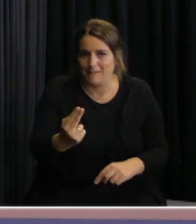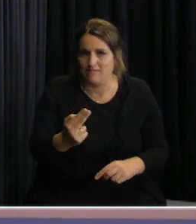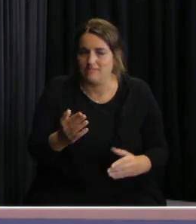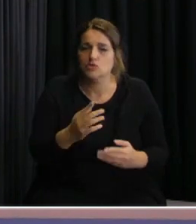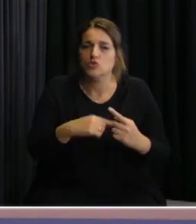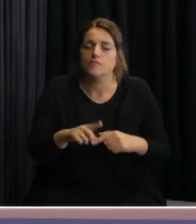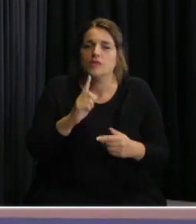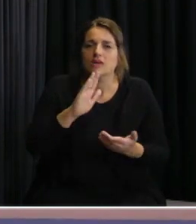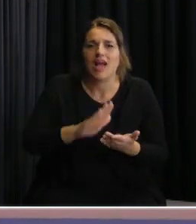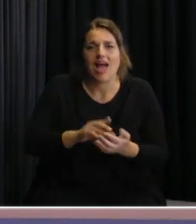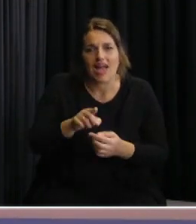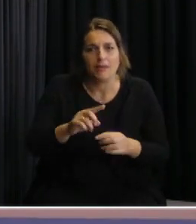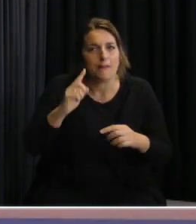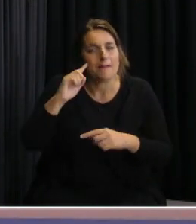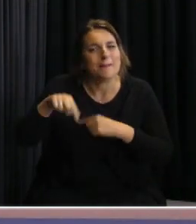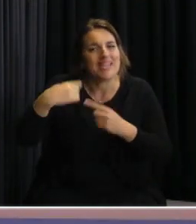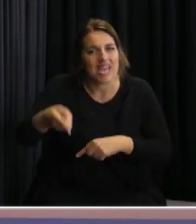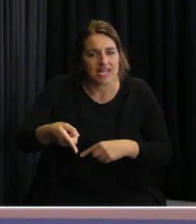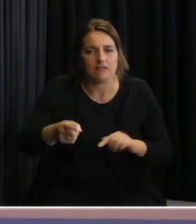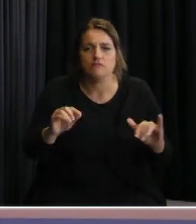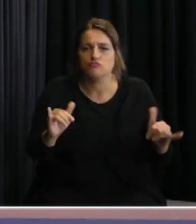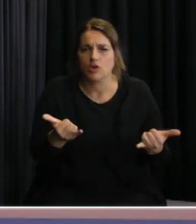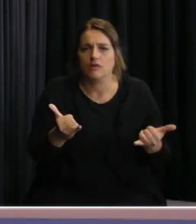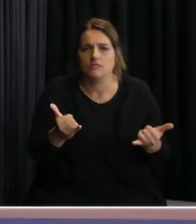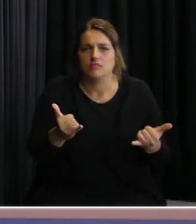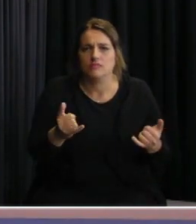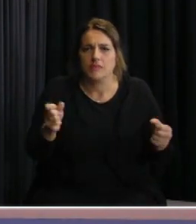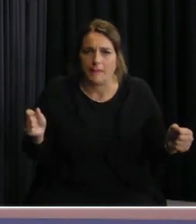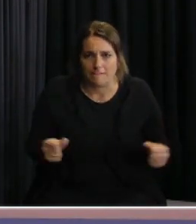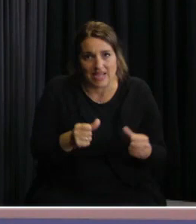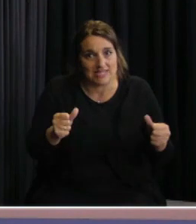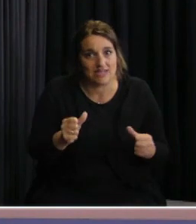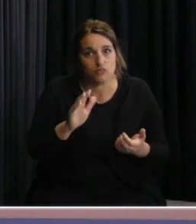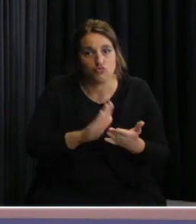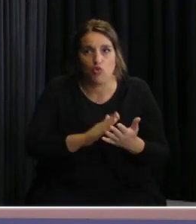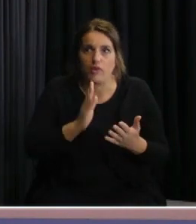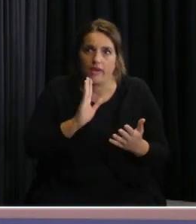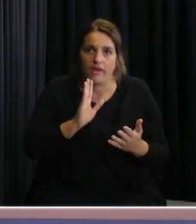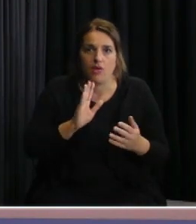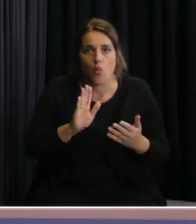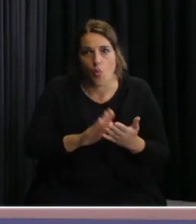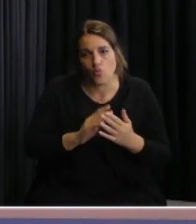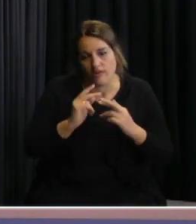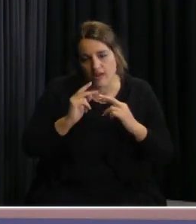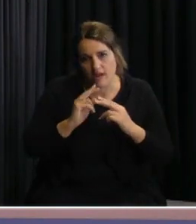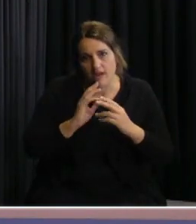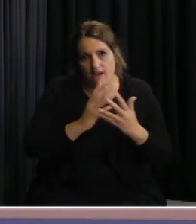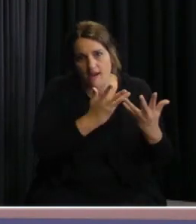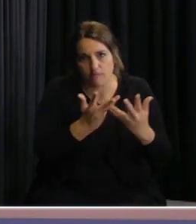donde a partir de mañana se va a hacer una intervención sanitaria permanente,